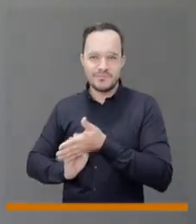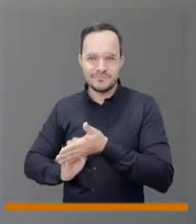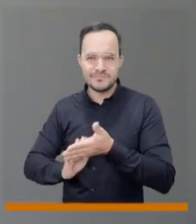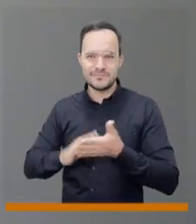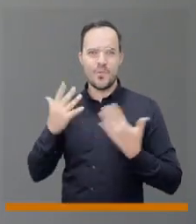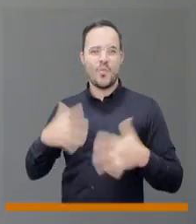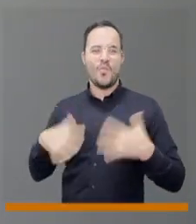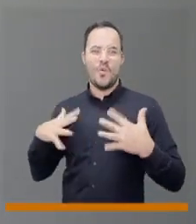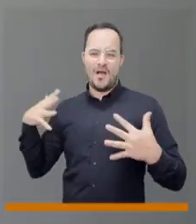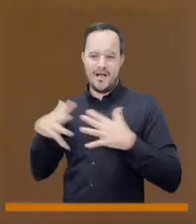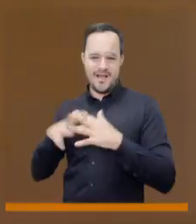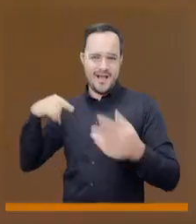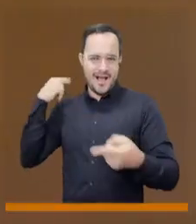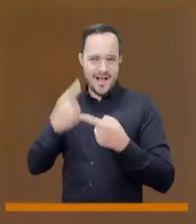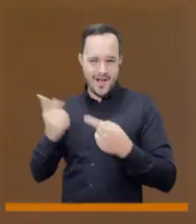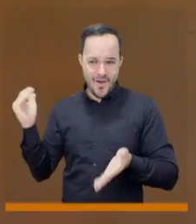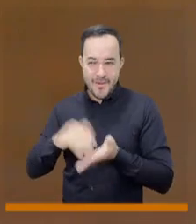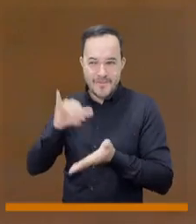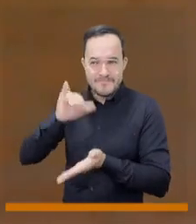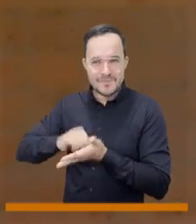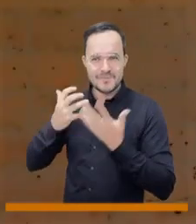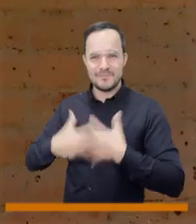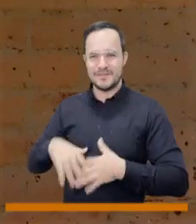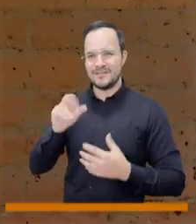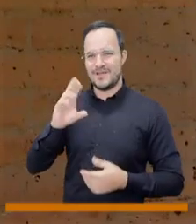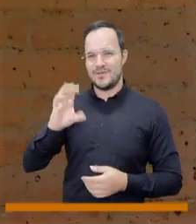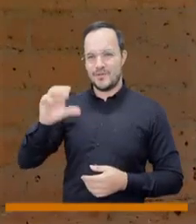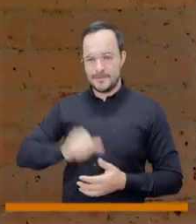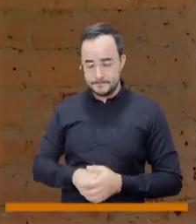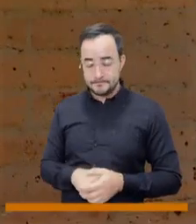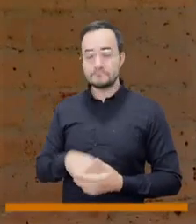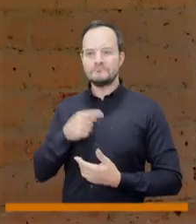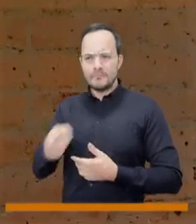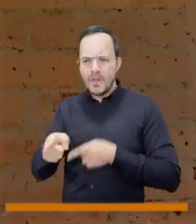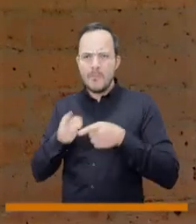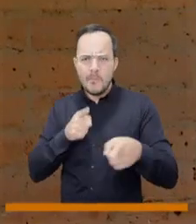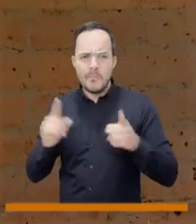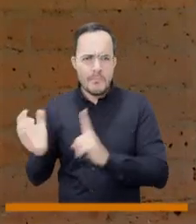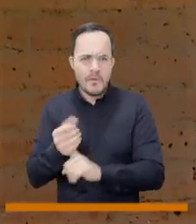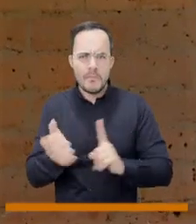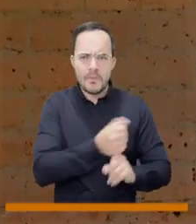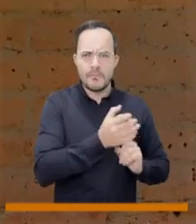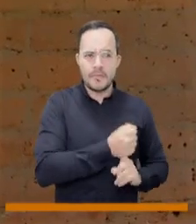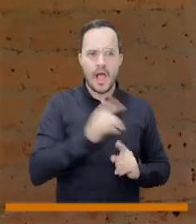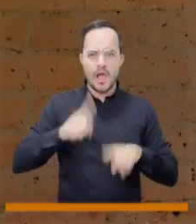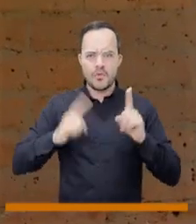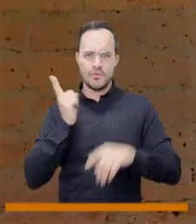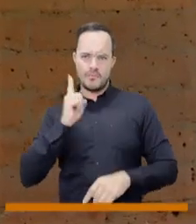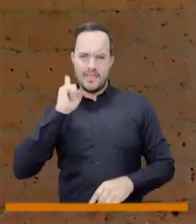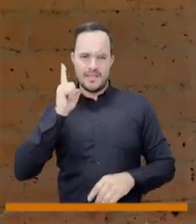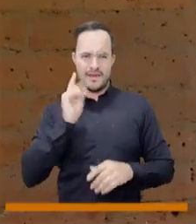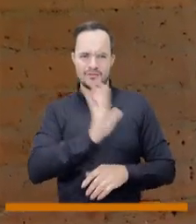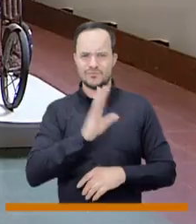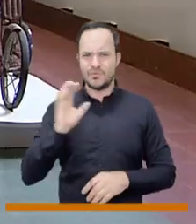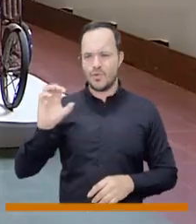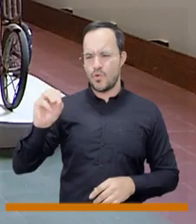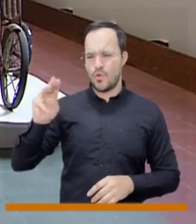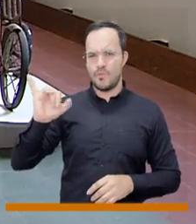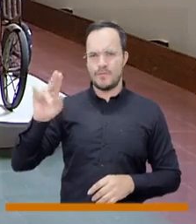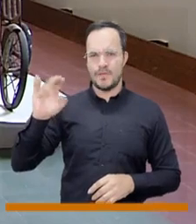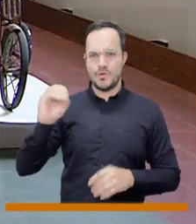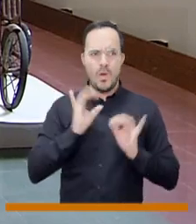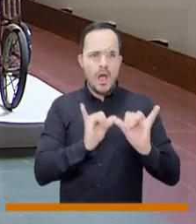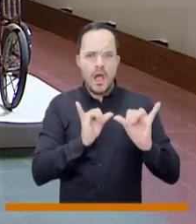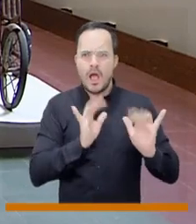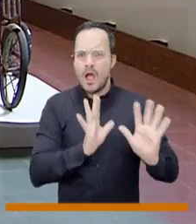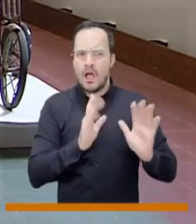de los pisos de este edificio encontramos múltiples cosas en cada uno de esos lugares nos encontramos las maderas de comino que estaban intactas